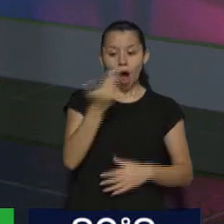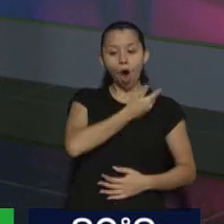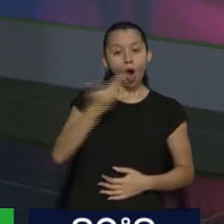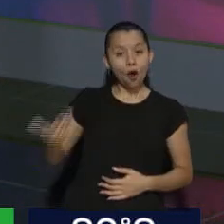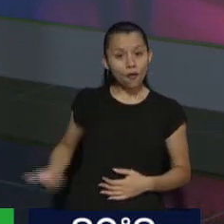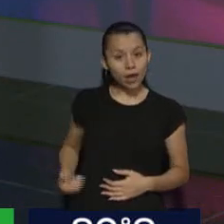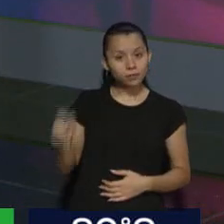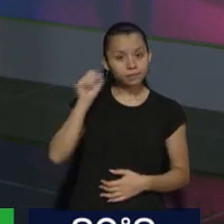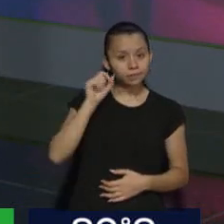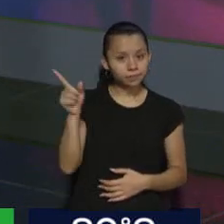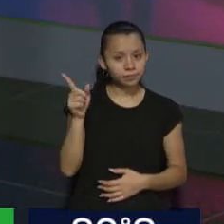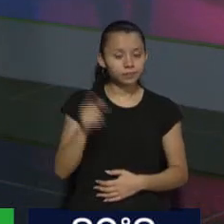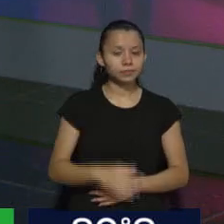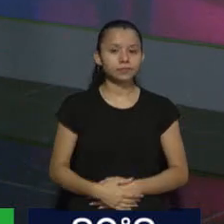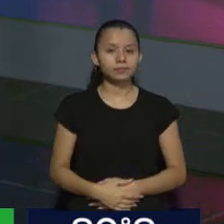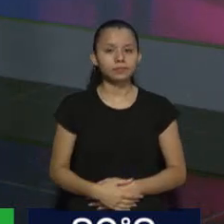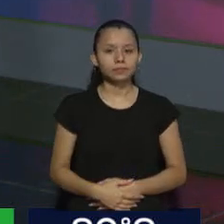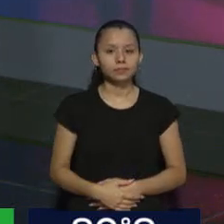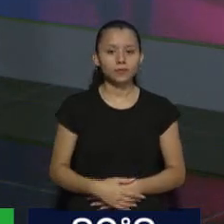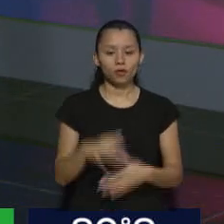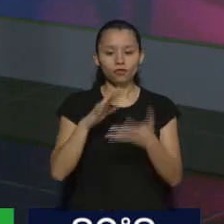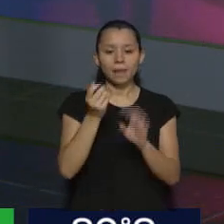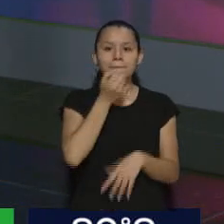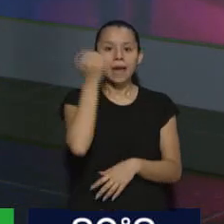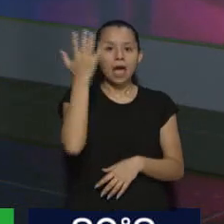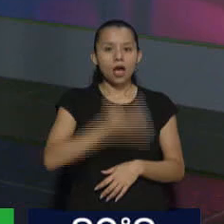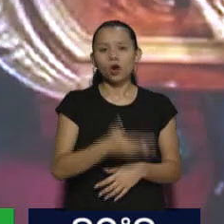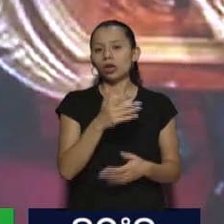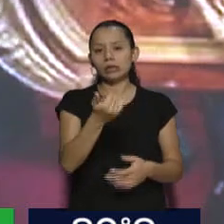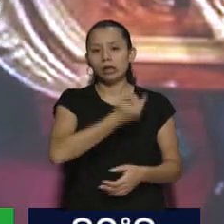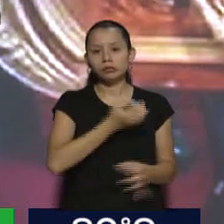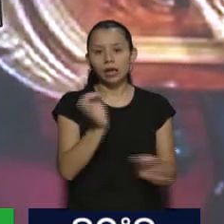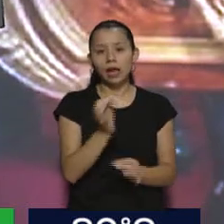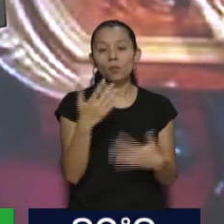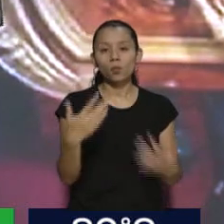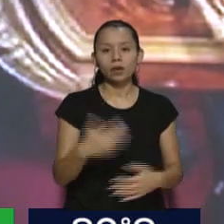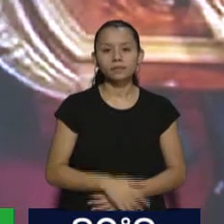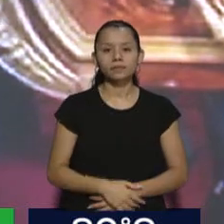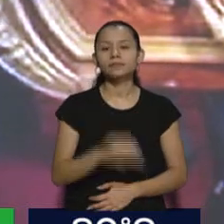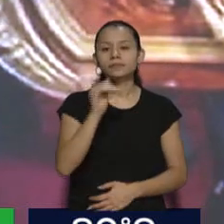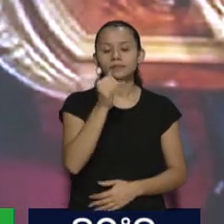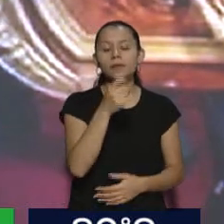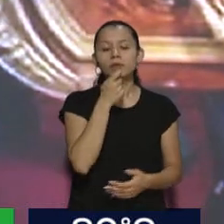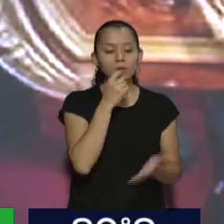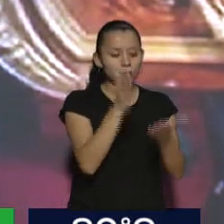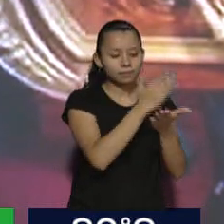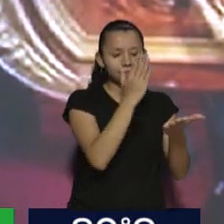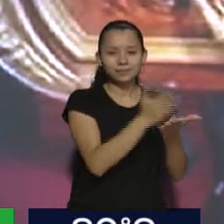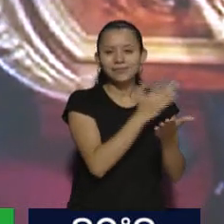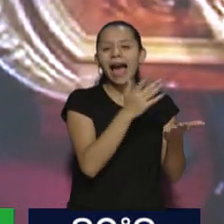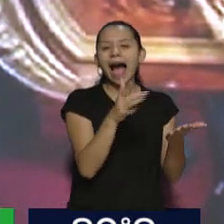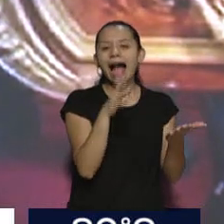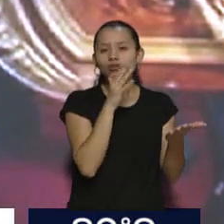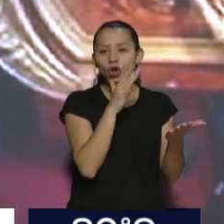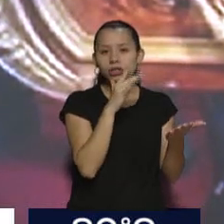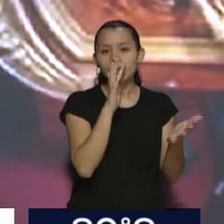volver a empatar las ventajas. Sí. Hay pasajes del fallo de 14 páginas donde Sudera... A ver, Sudera